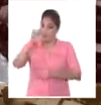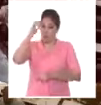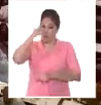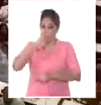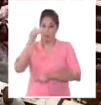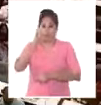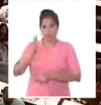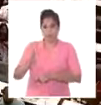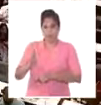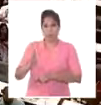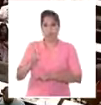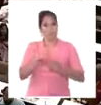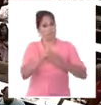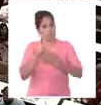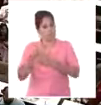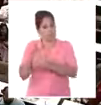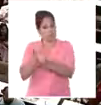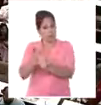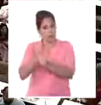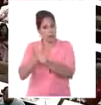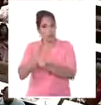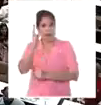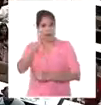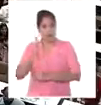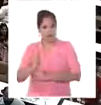líder del Partido de los Trabajadores de Brasil.